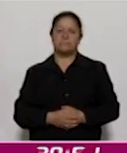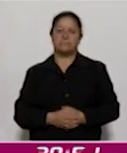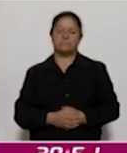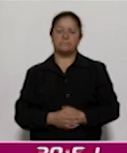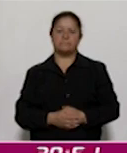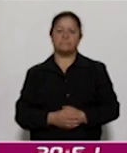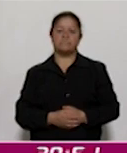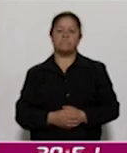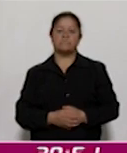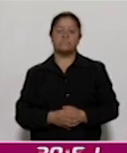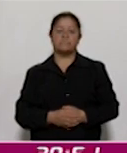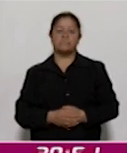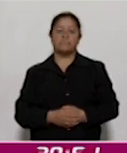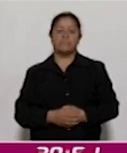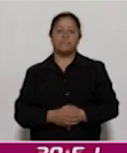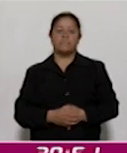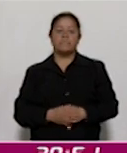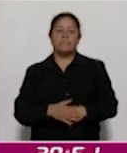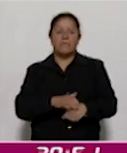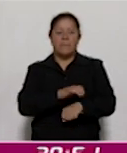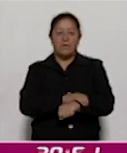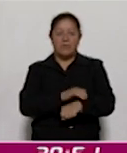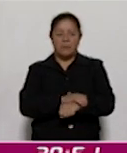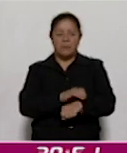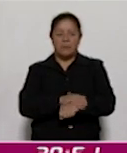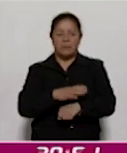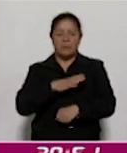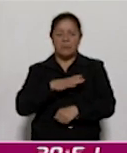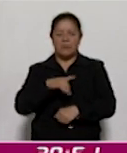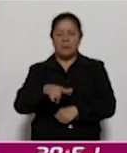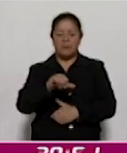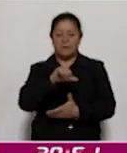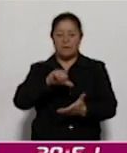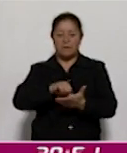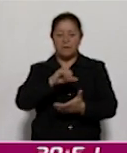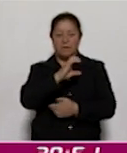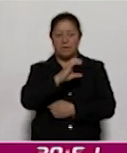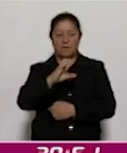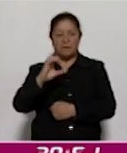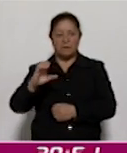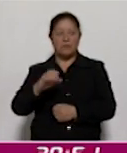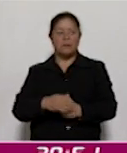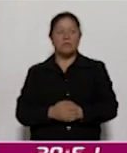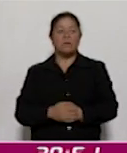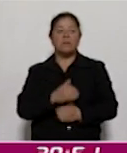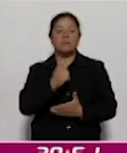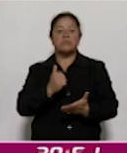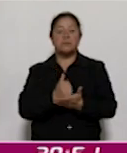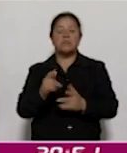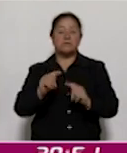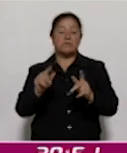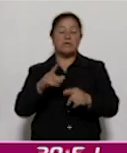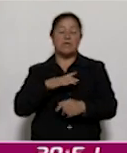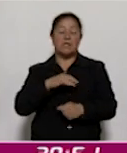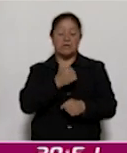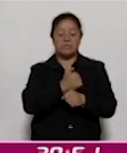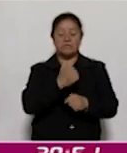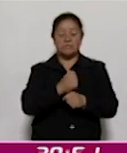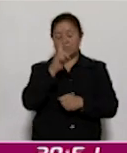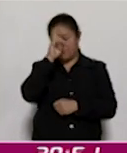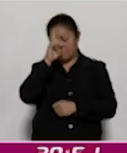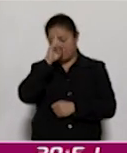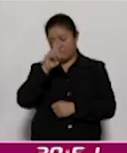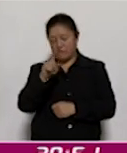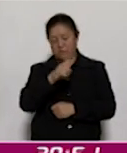Amigos, nos encontramos en el centro de convenciones de la ciudad de Tlaxcala, donde se realiza la sexta sesión de la red nacional